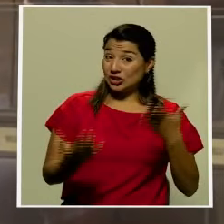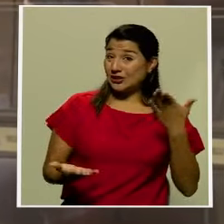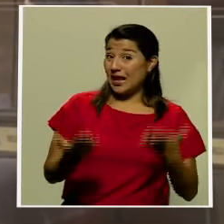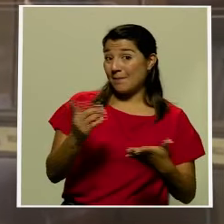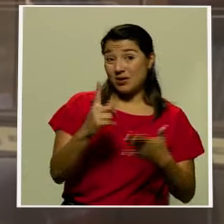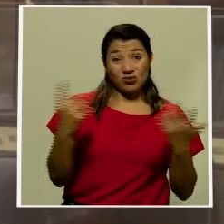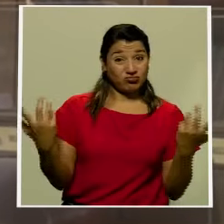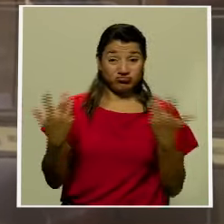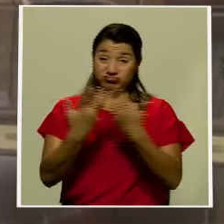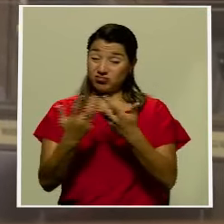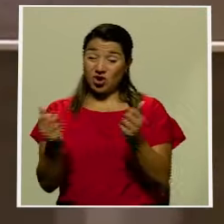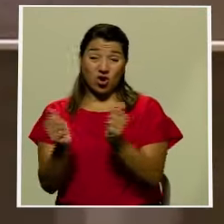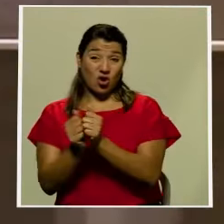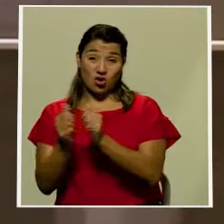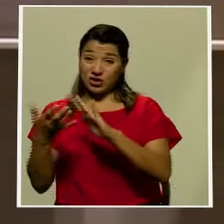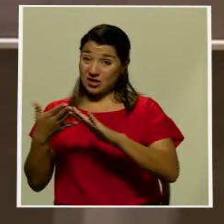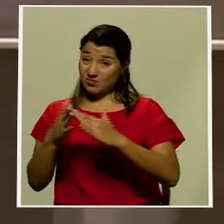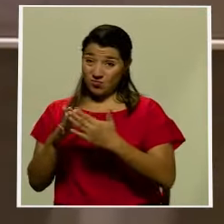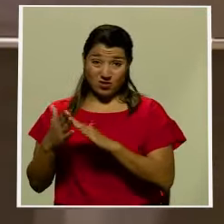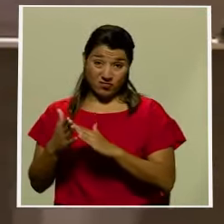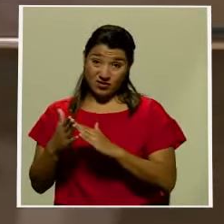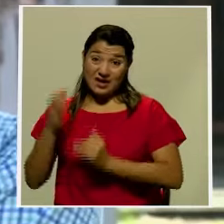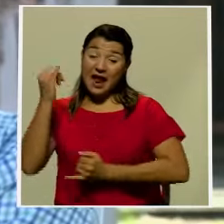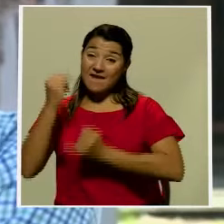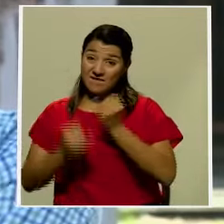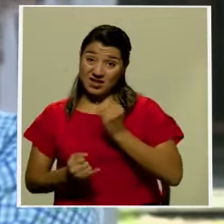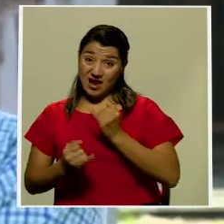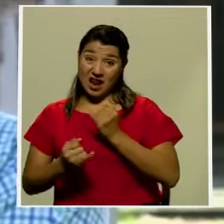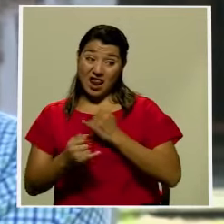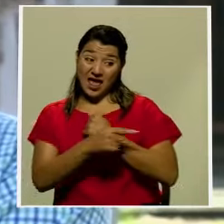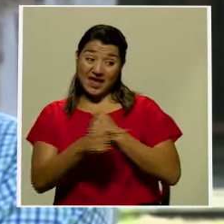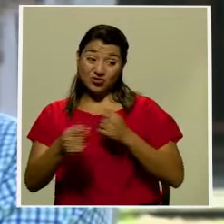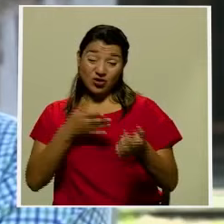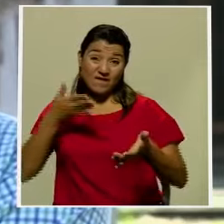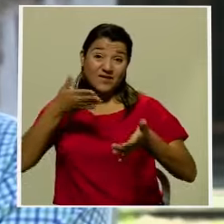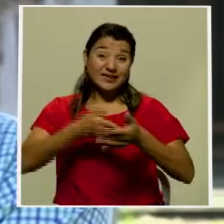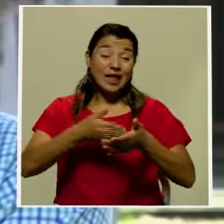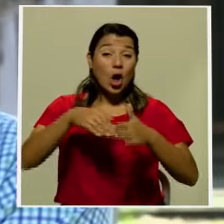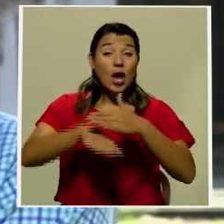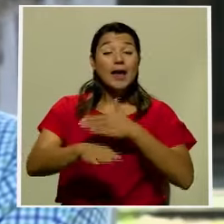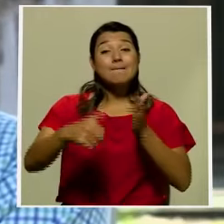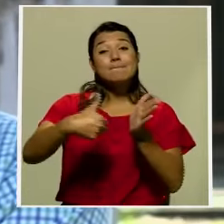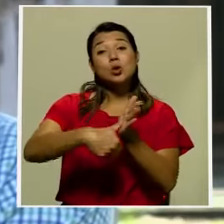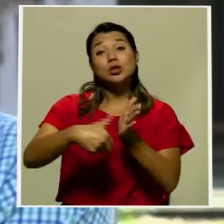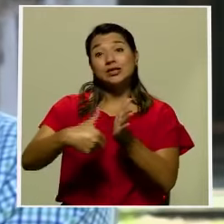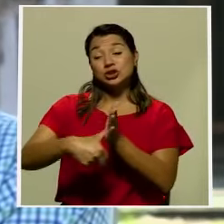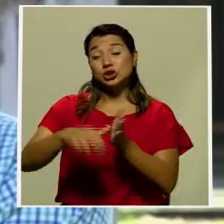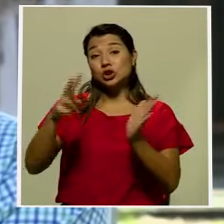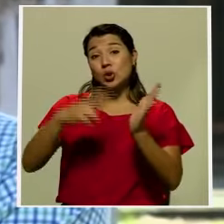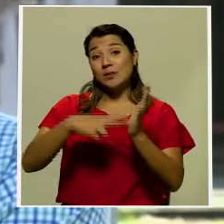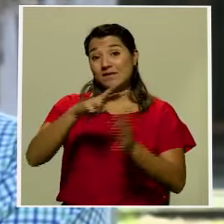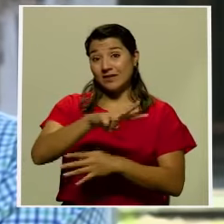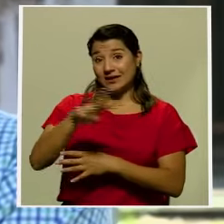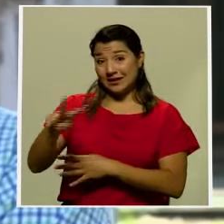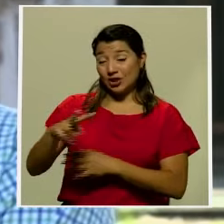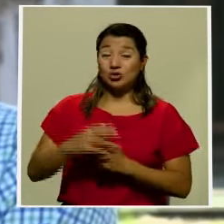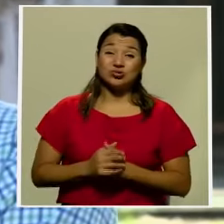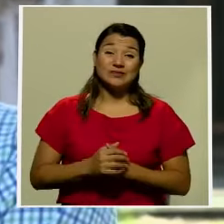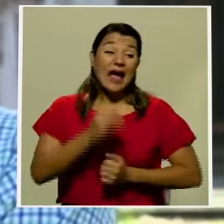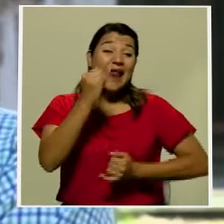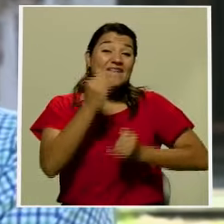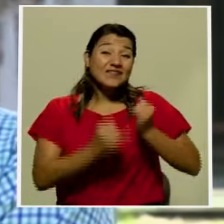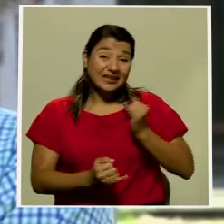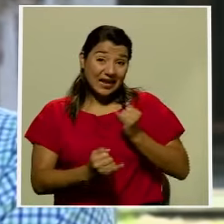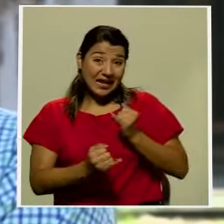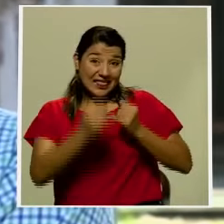cobradas en las urnas en el 2022 Los años preelectorales en la asamblea legislativa tienen enormes impactos Ya